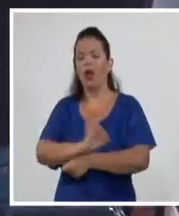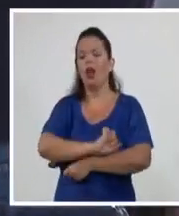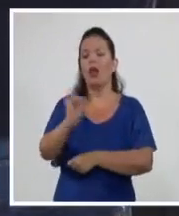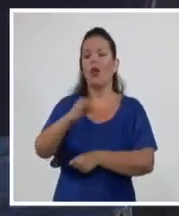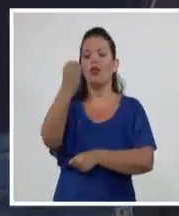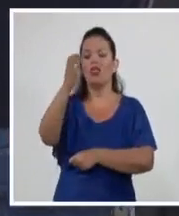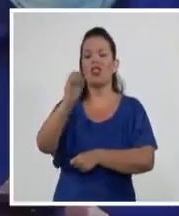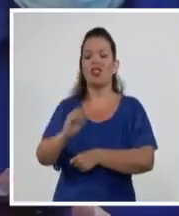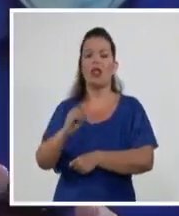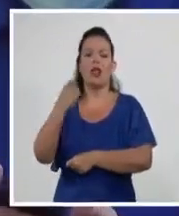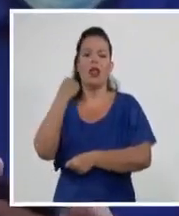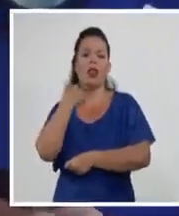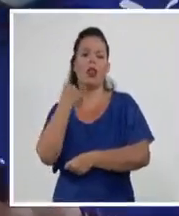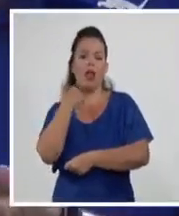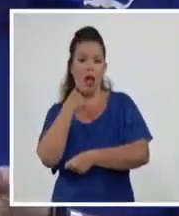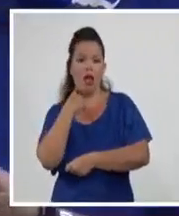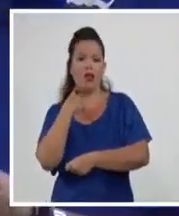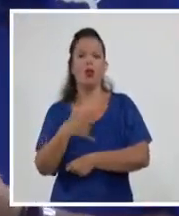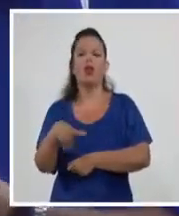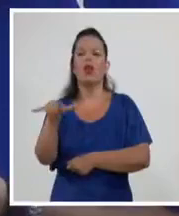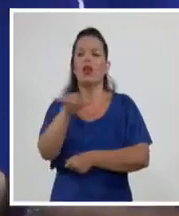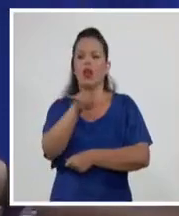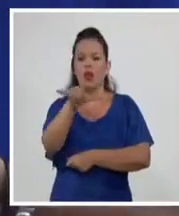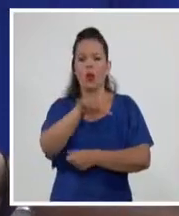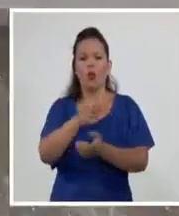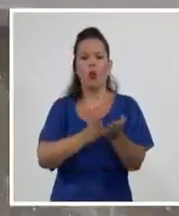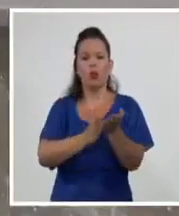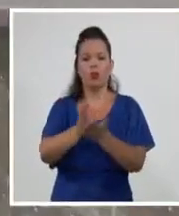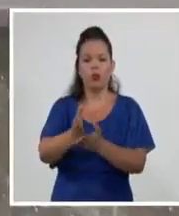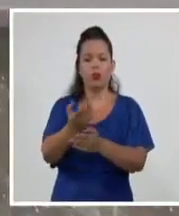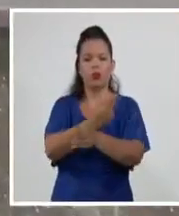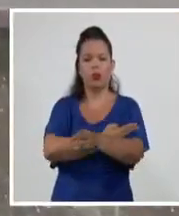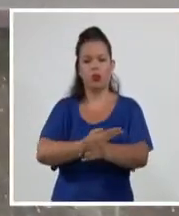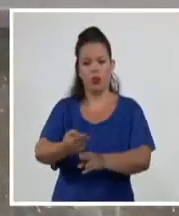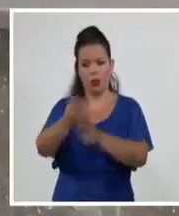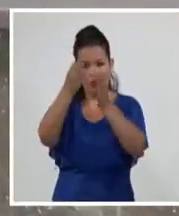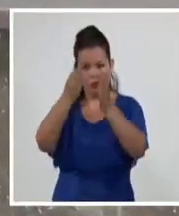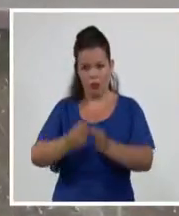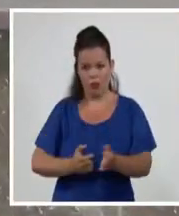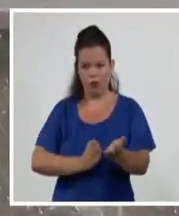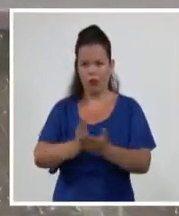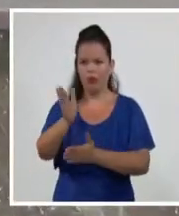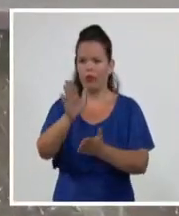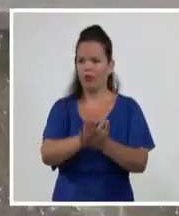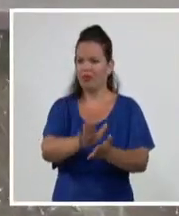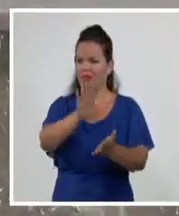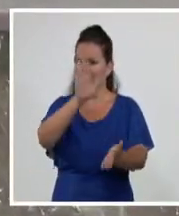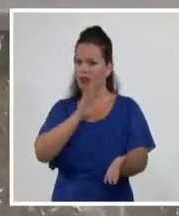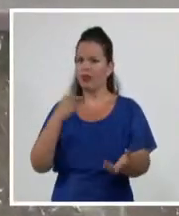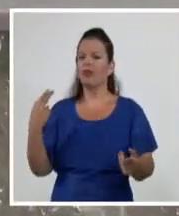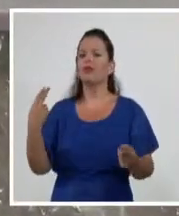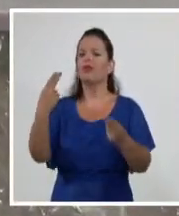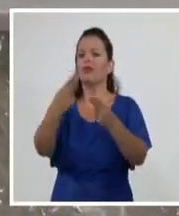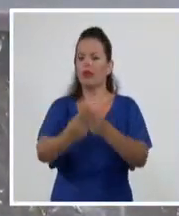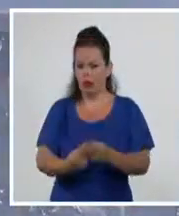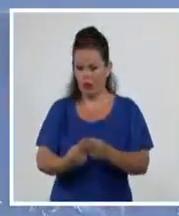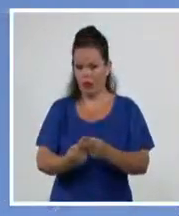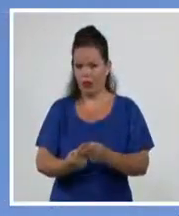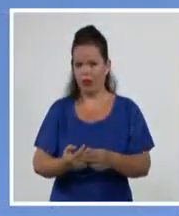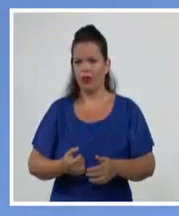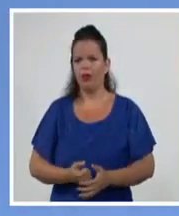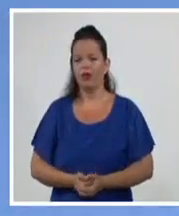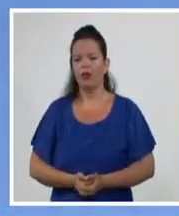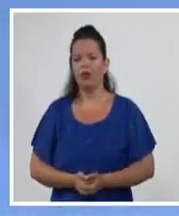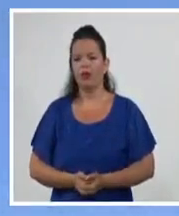raíces en aquellos inmigrantes del gigante asiático que con absoluta lealtad formaron parte del ejército libertador hace